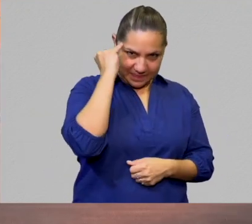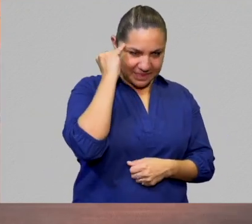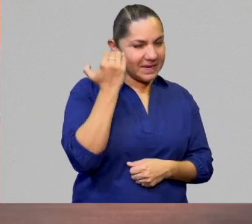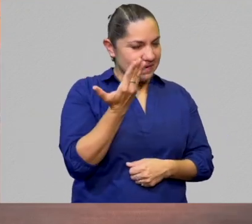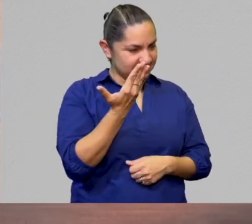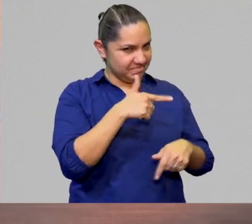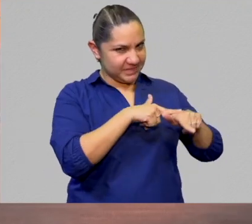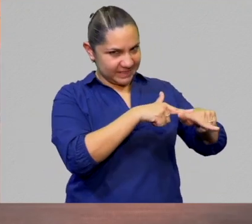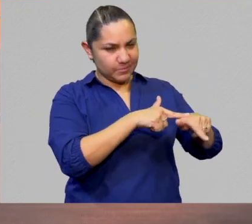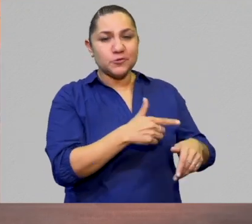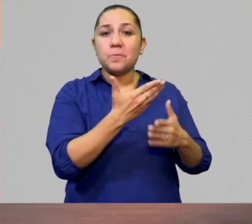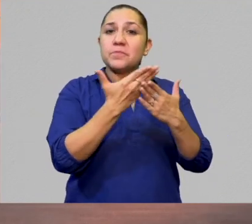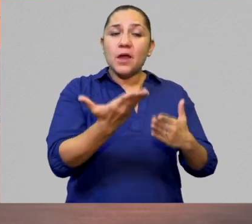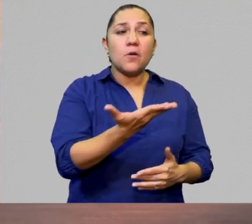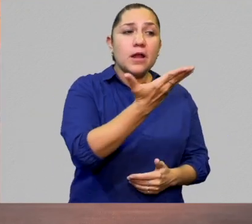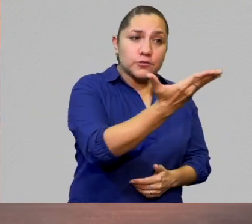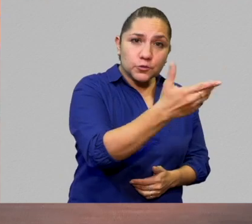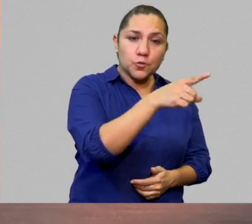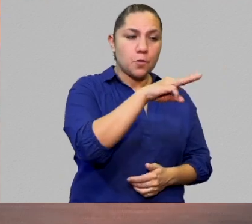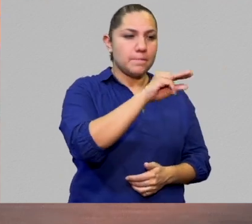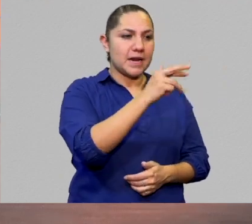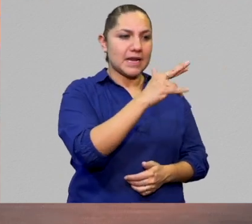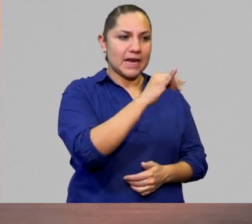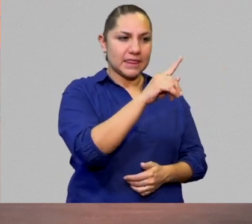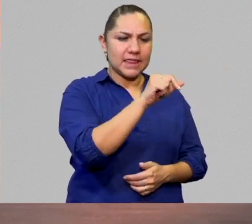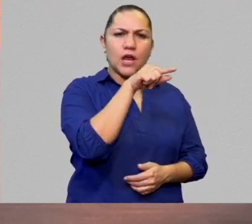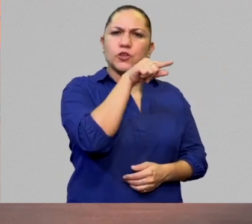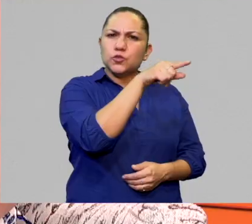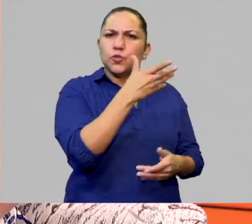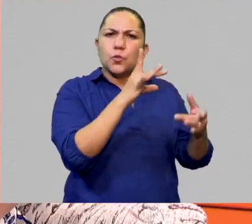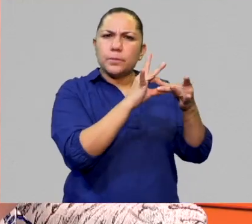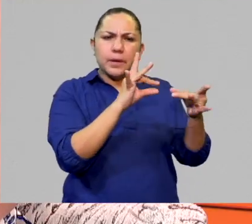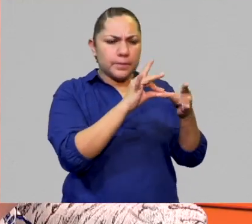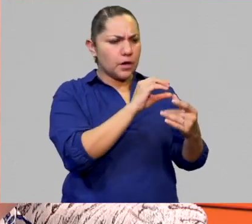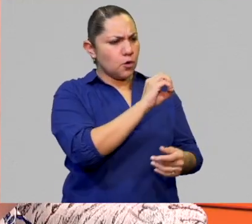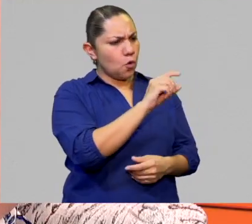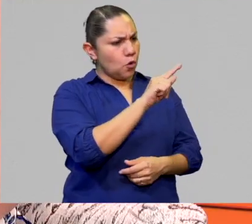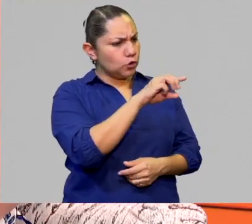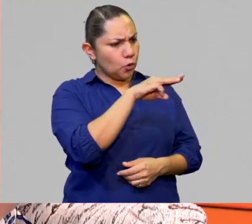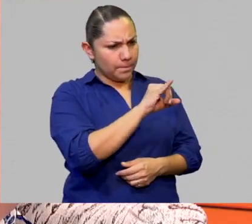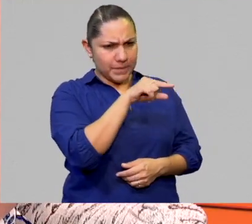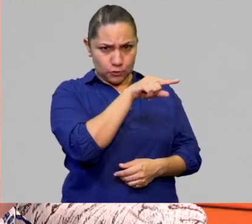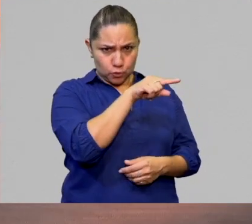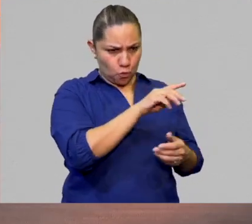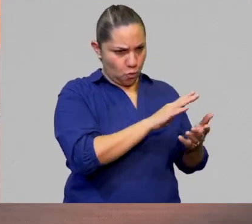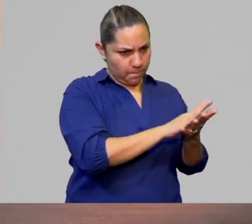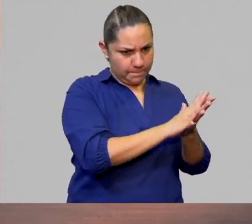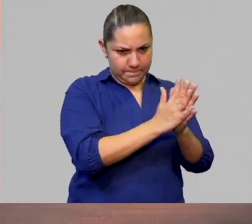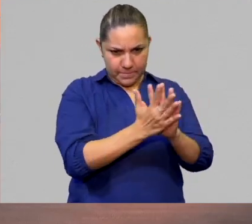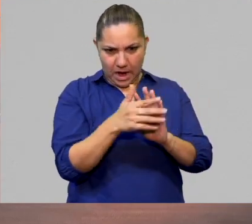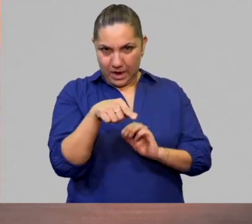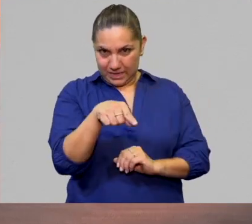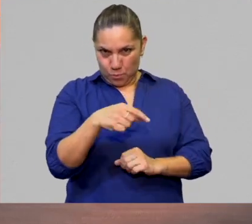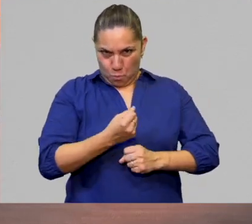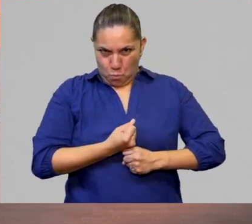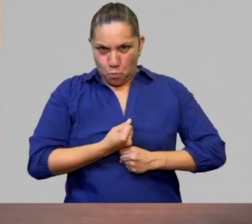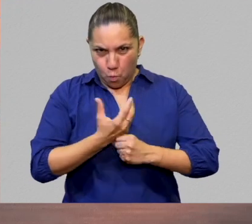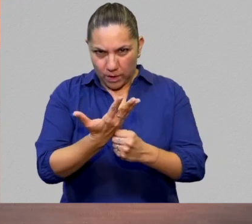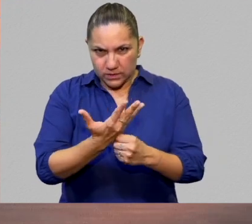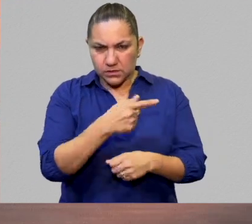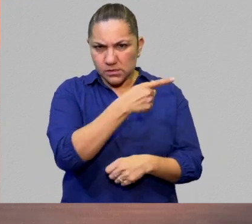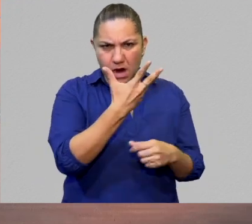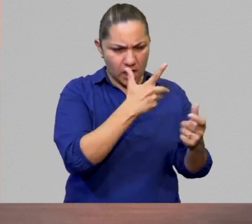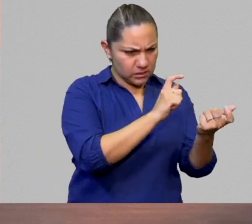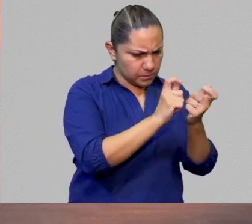nuestra poeta otomí. Compártenos cómo logras traducir tú el otomí dentro de tu poesía. Sí,